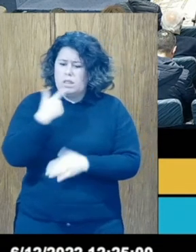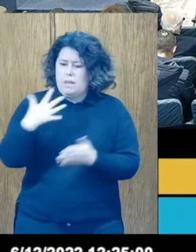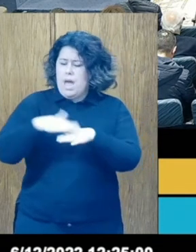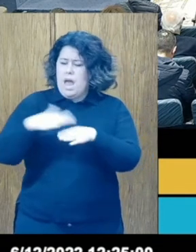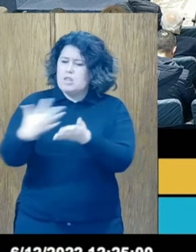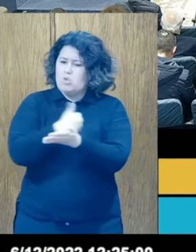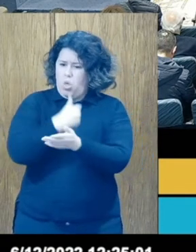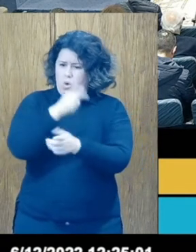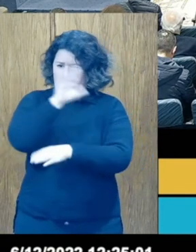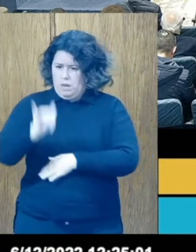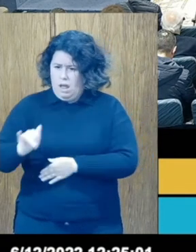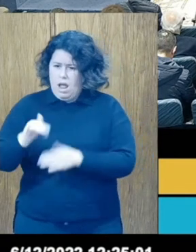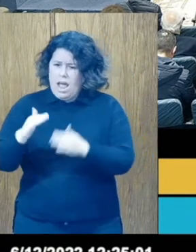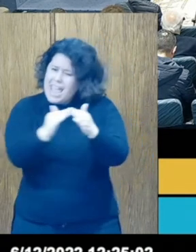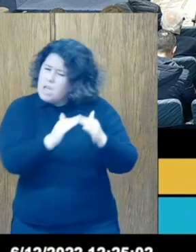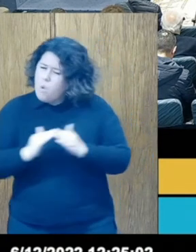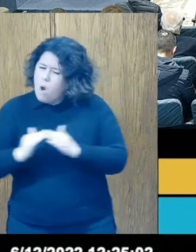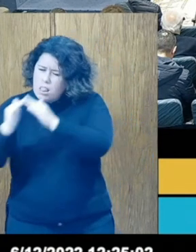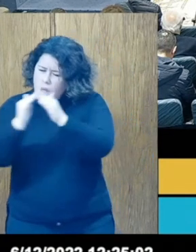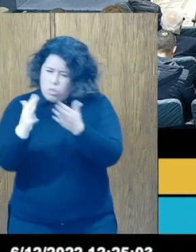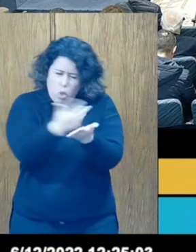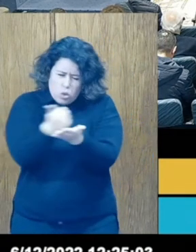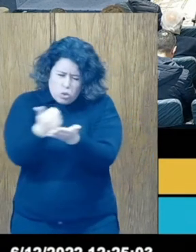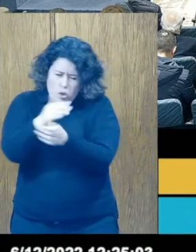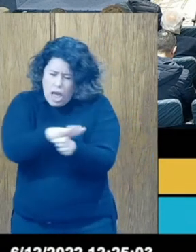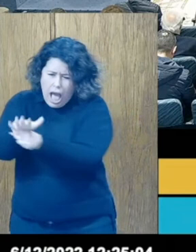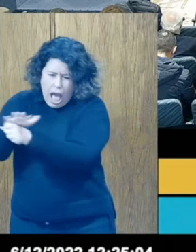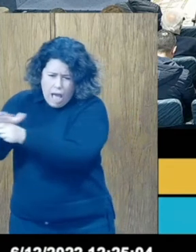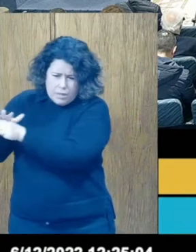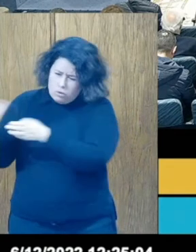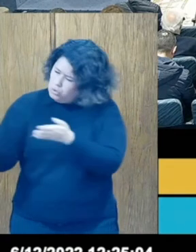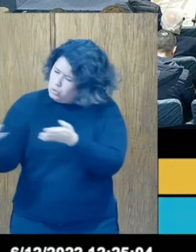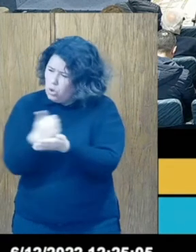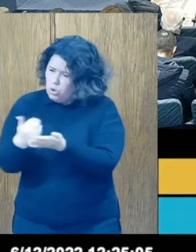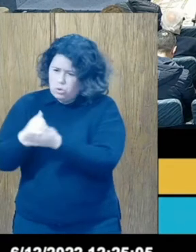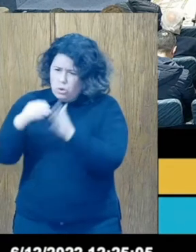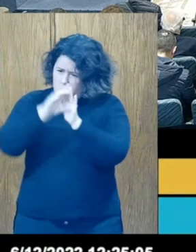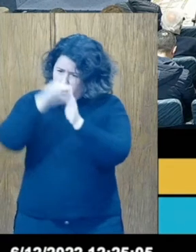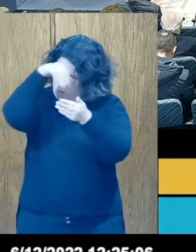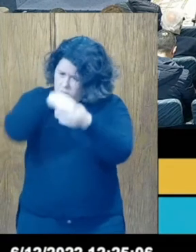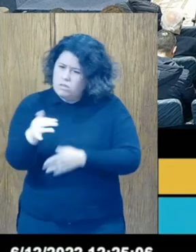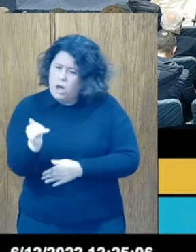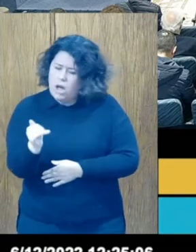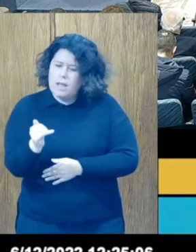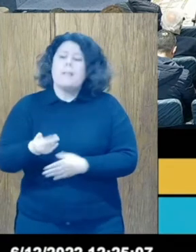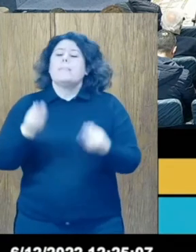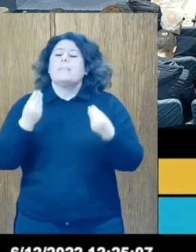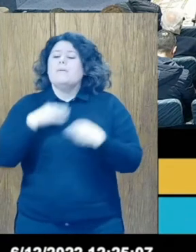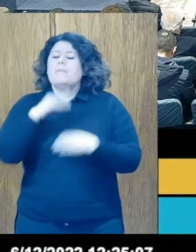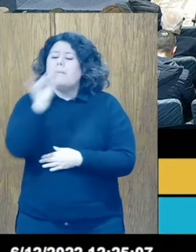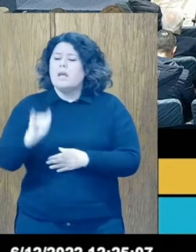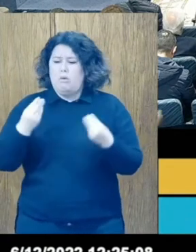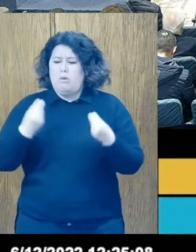la igualdad en todos y cada uno de los aspectos que dicta nuestra Constitución. ¡Viva el Bierzo y viva la Constitución!